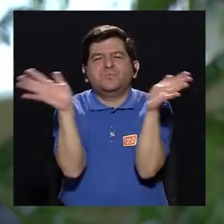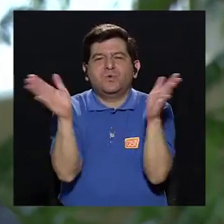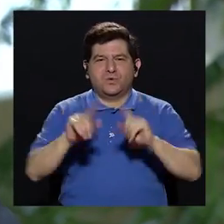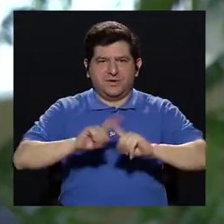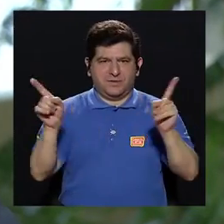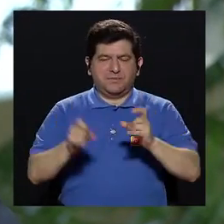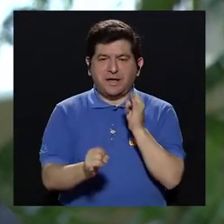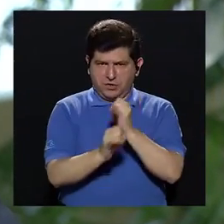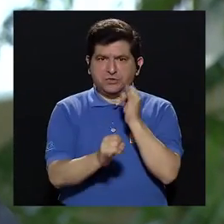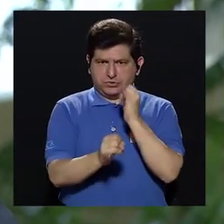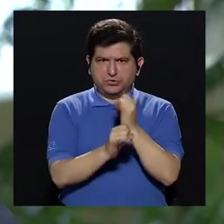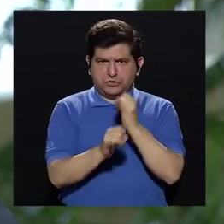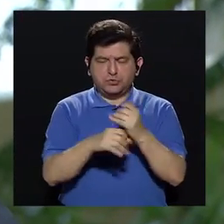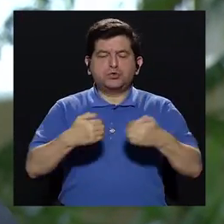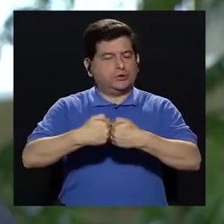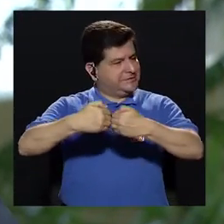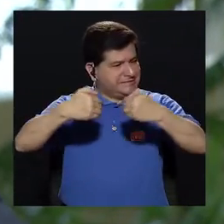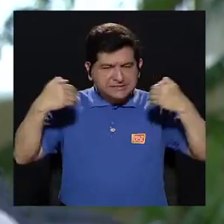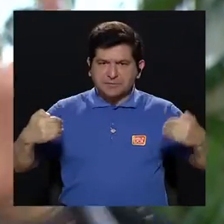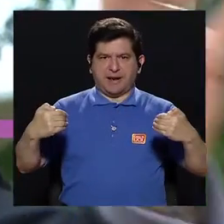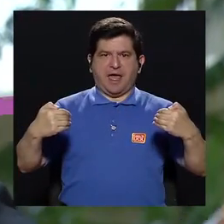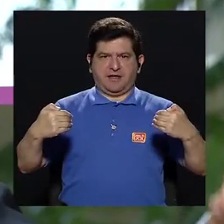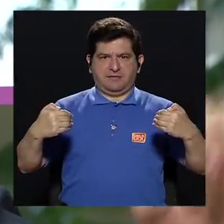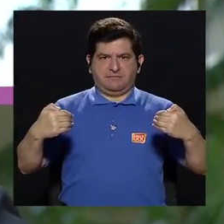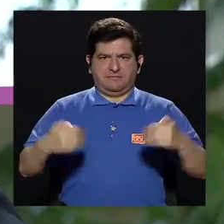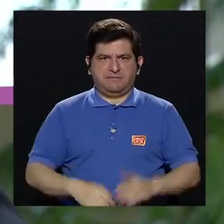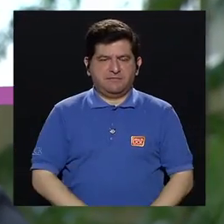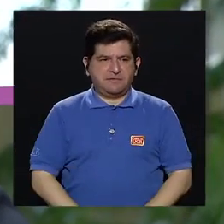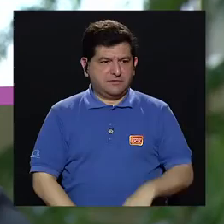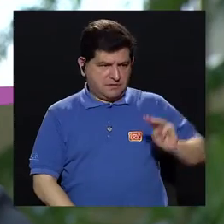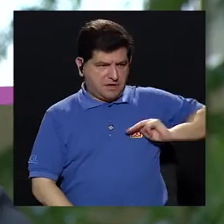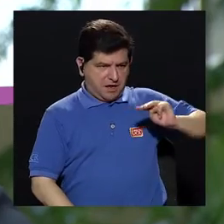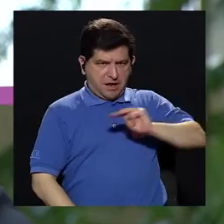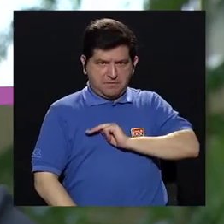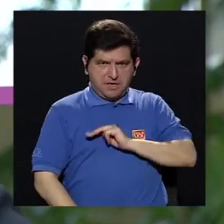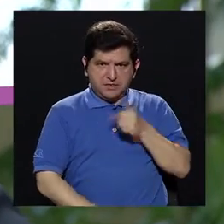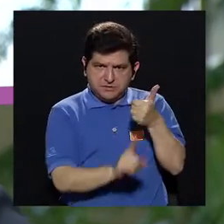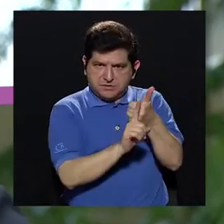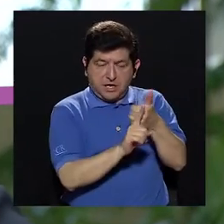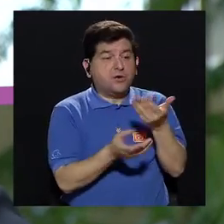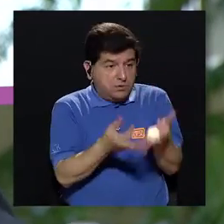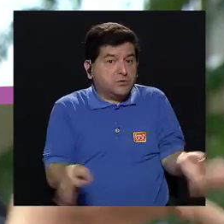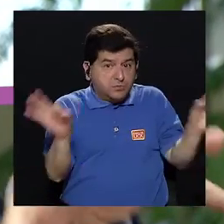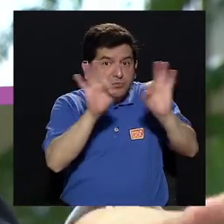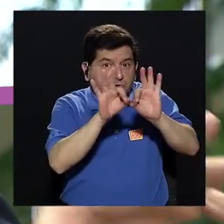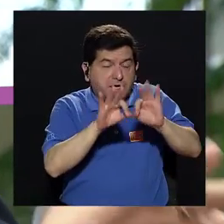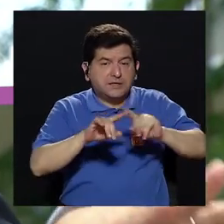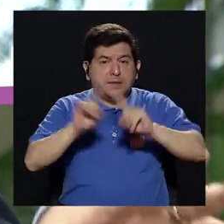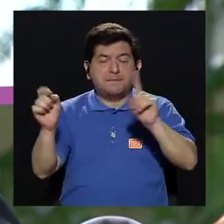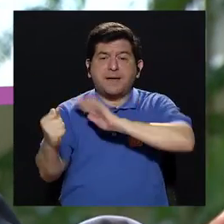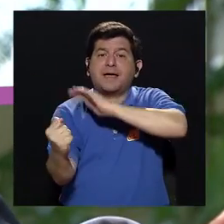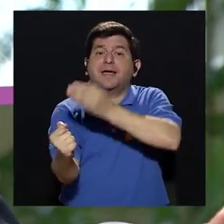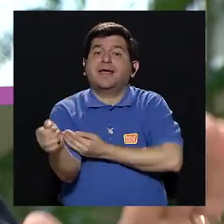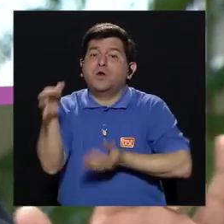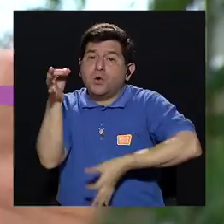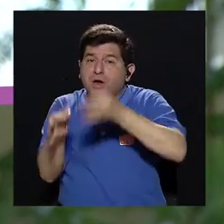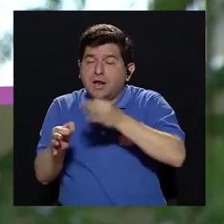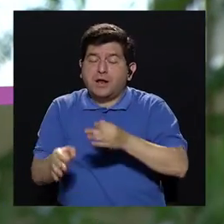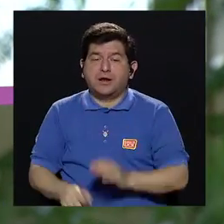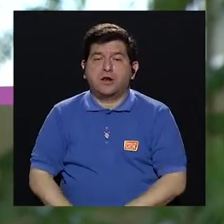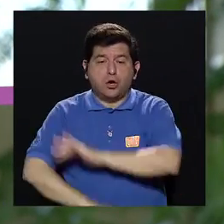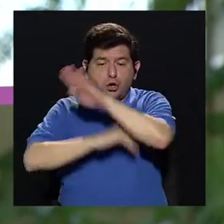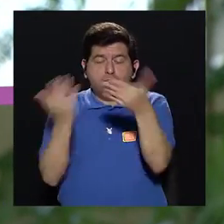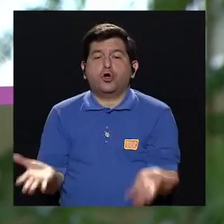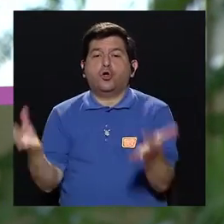digamos, es una entidad que está separada del ministerio. Eso es lo que es importante. En cambio, en el Poder Judicial,